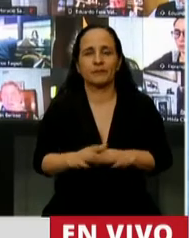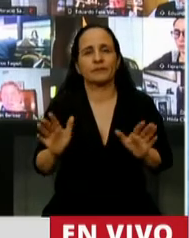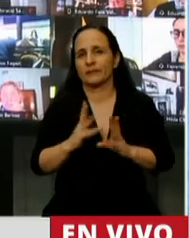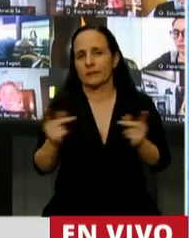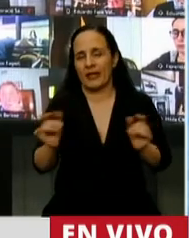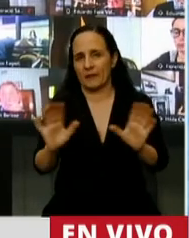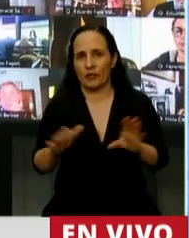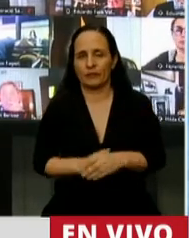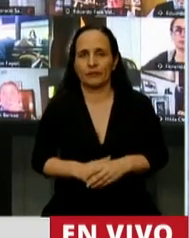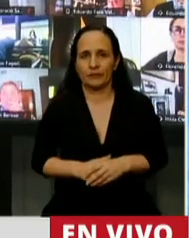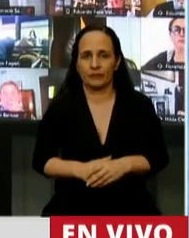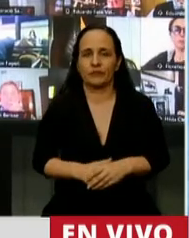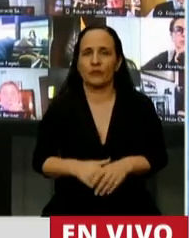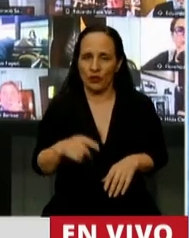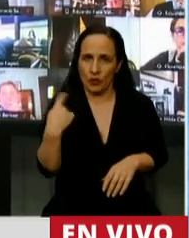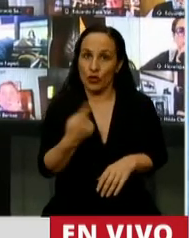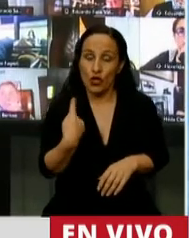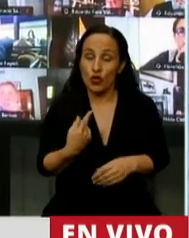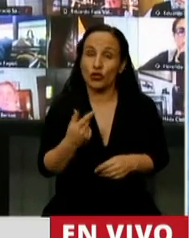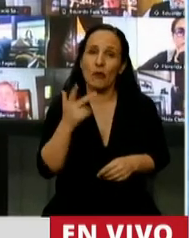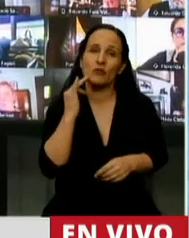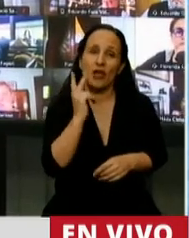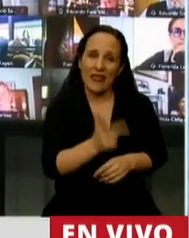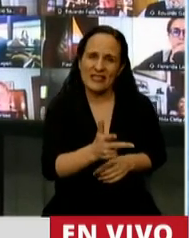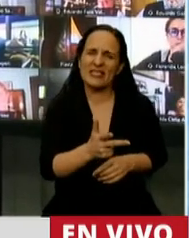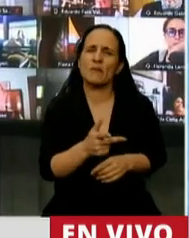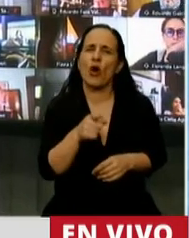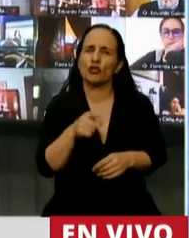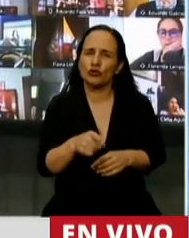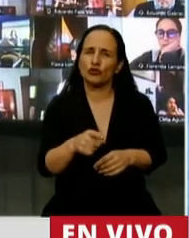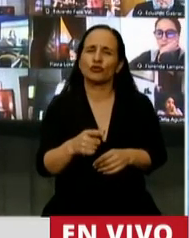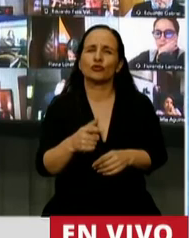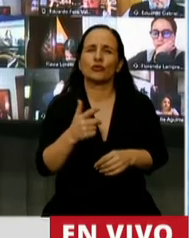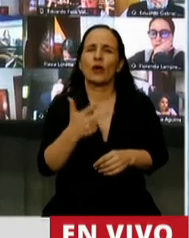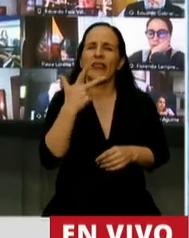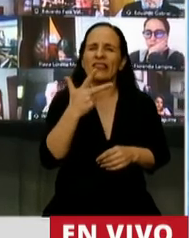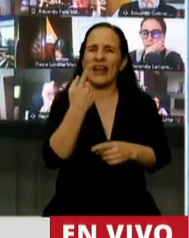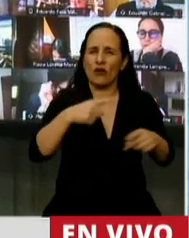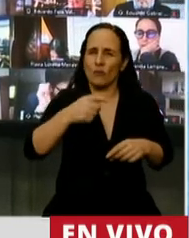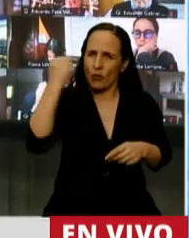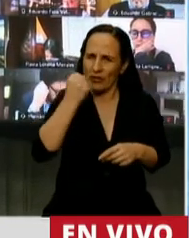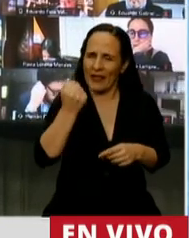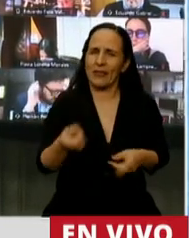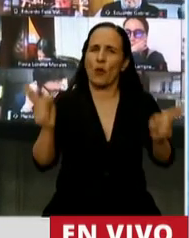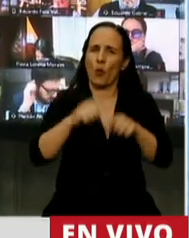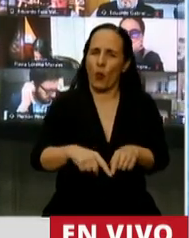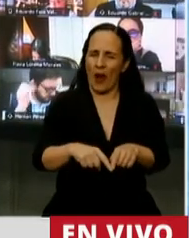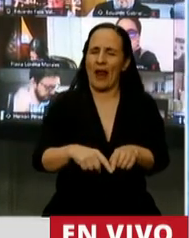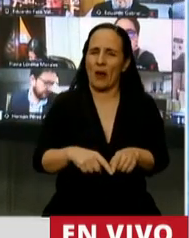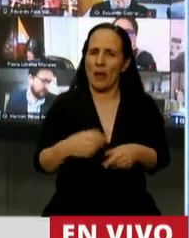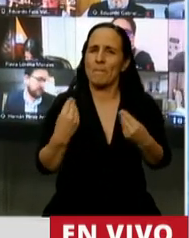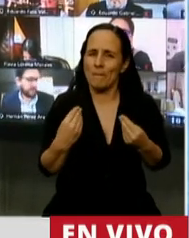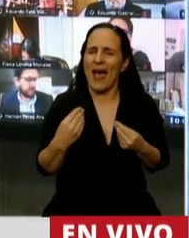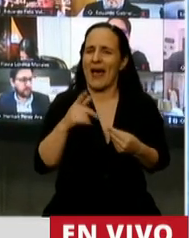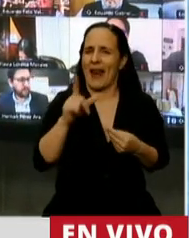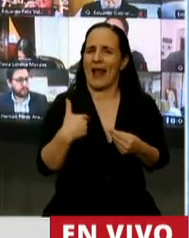Termino, Presidente. Nosotros vamos a decirles que volvimos a levantar esas tres banderas para volver a sacar una